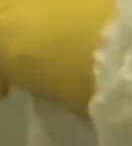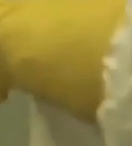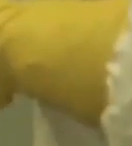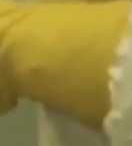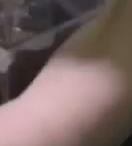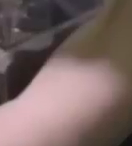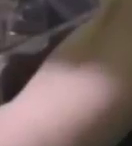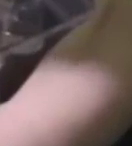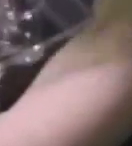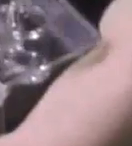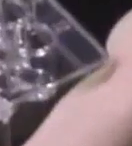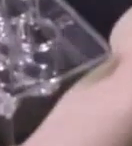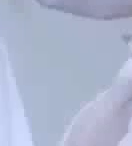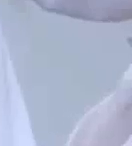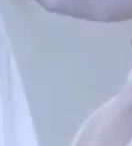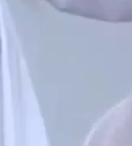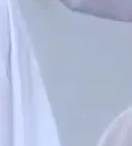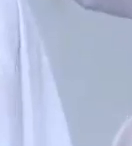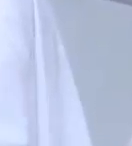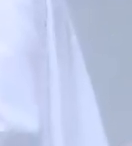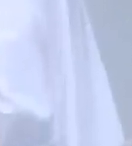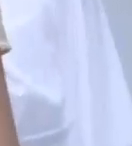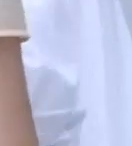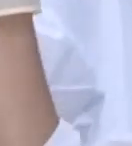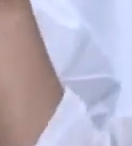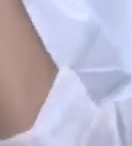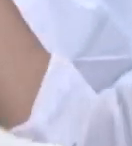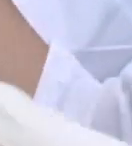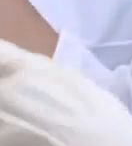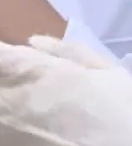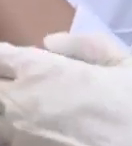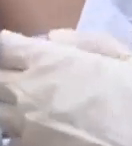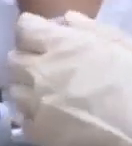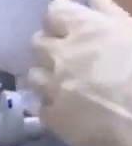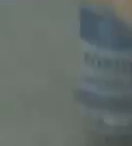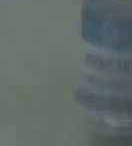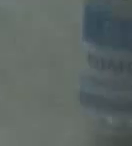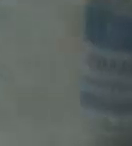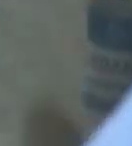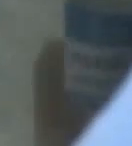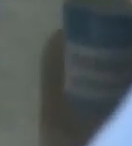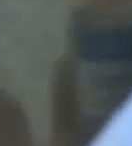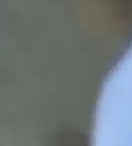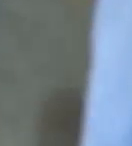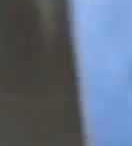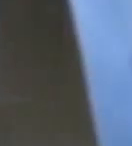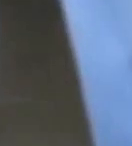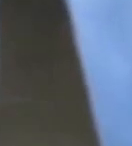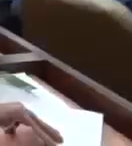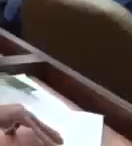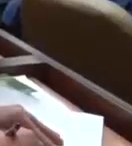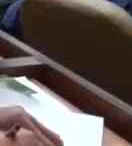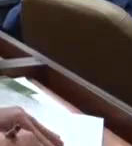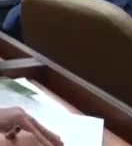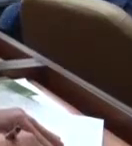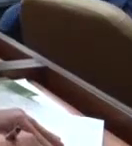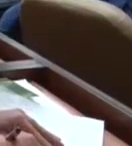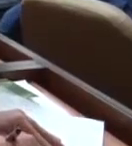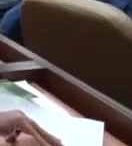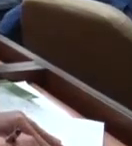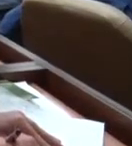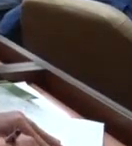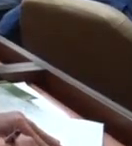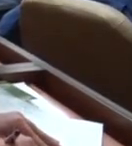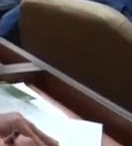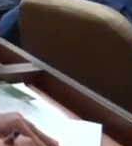tanto hacia adentro del organismo como en su vínculo con otros sectores de la vida económica, política y social del país, fueron presentados al presidente